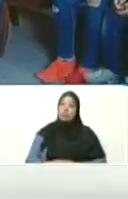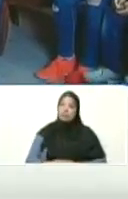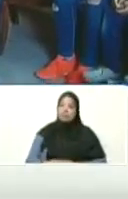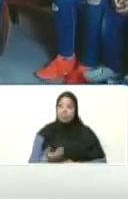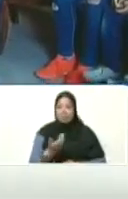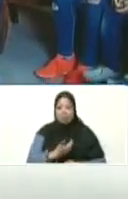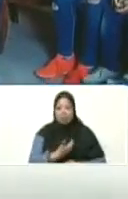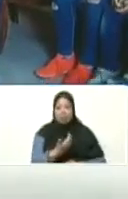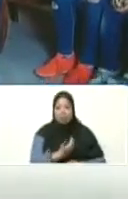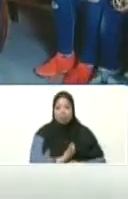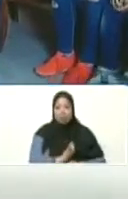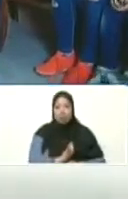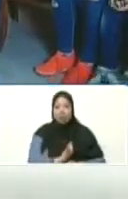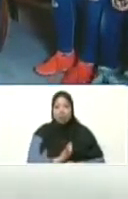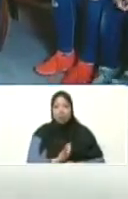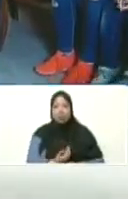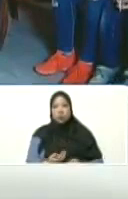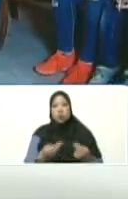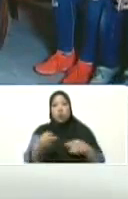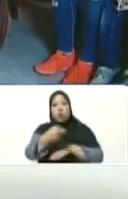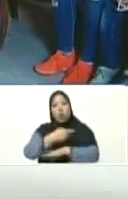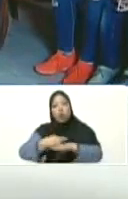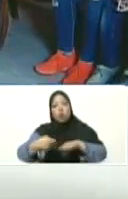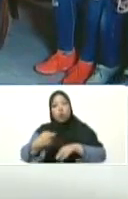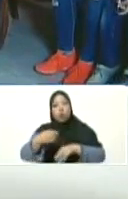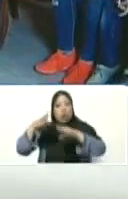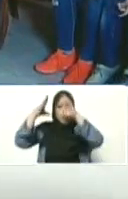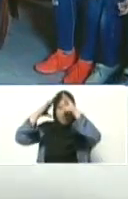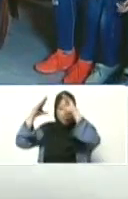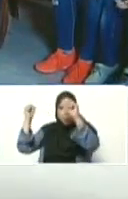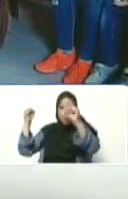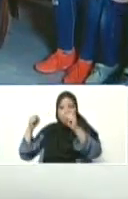alcaldesa, jefe de gobierno, embajador,